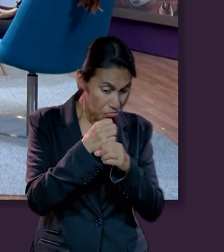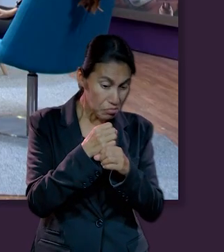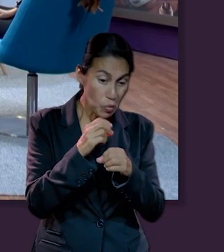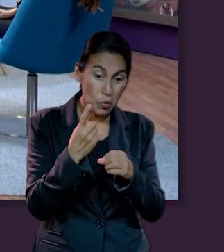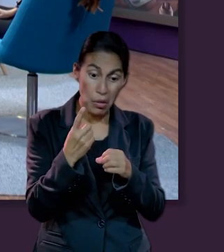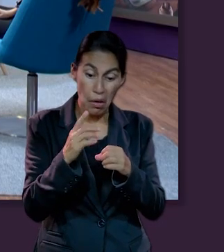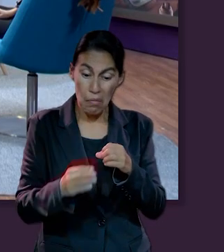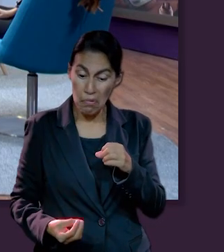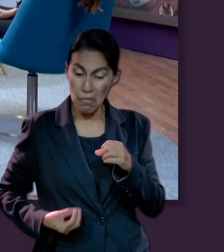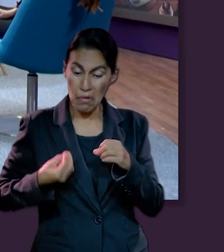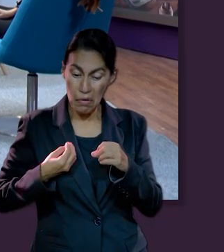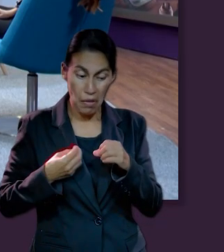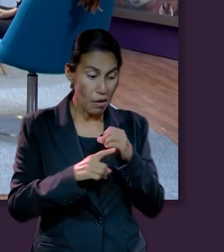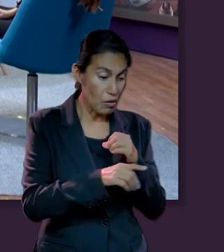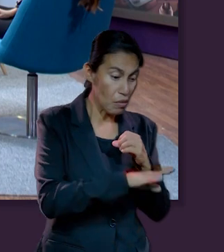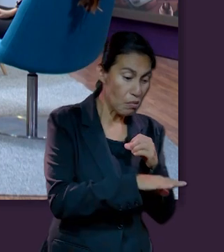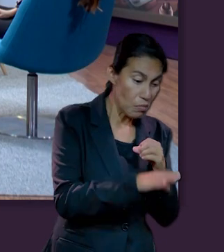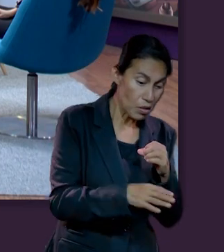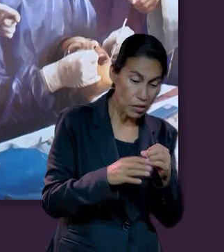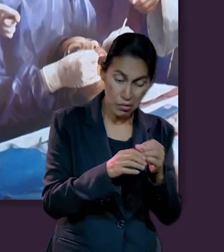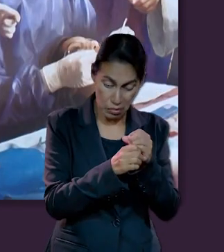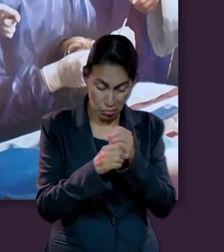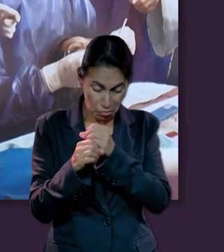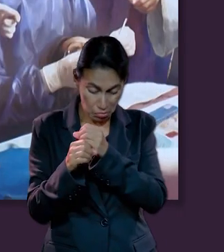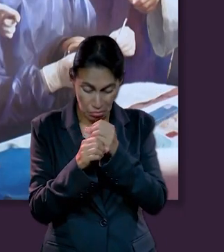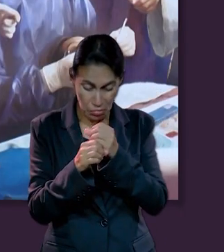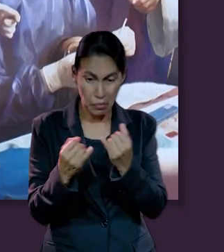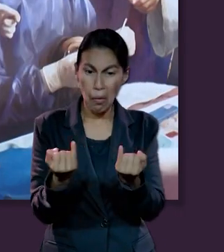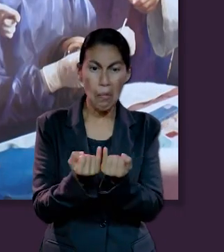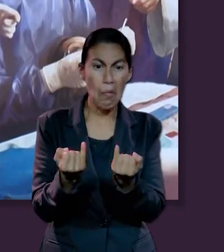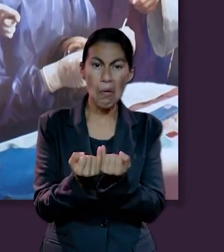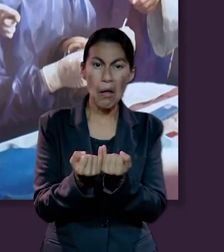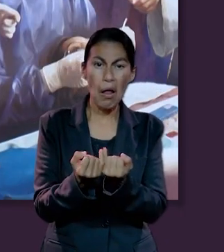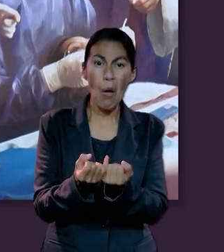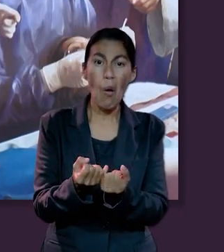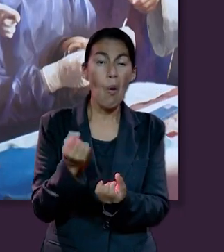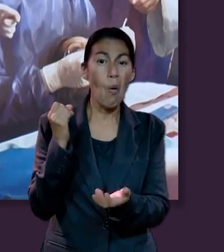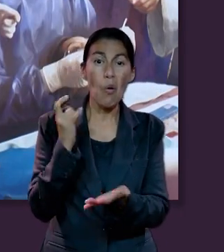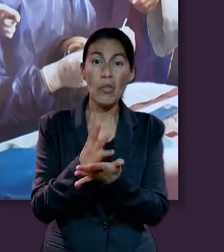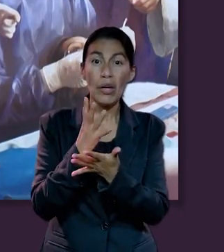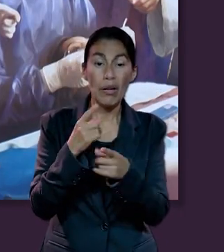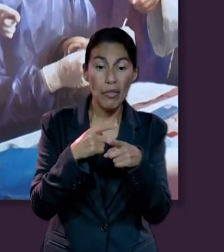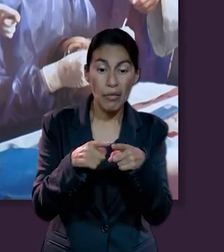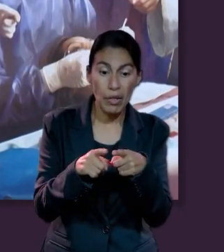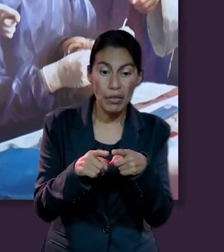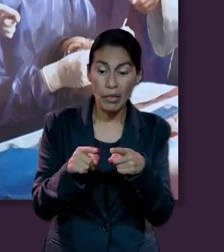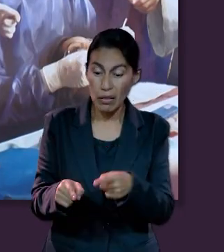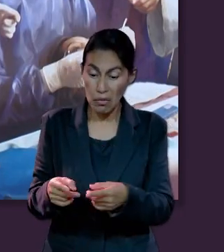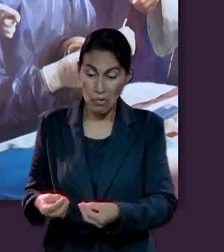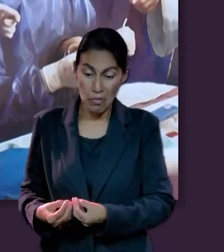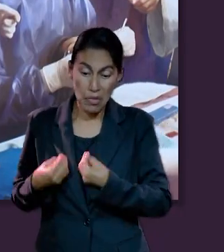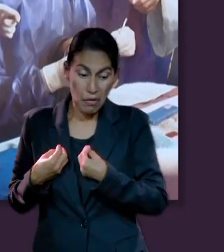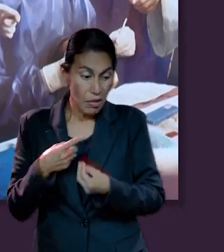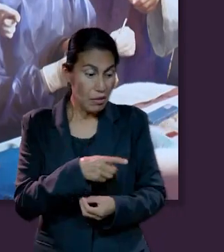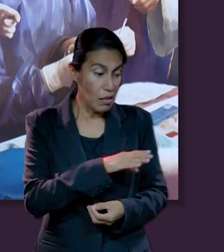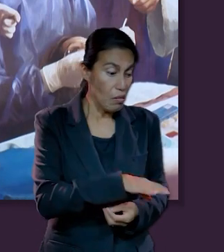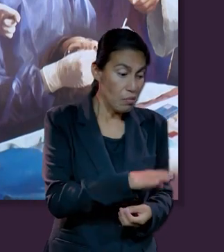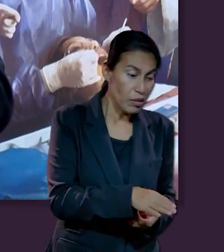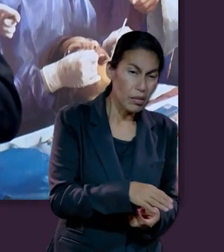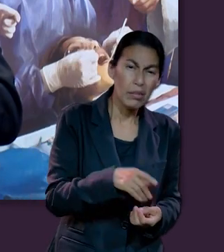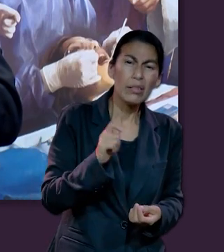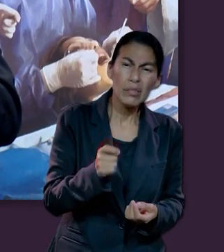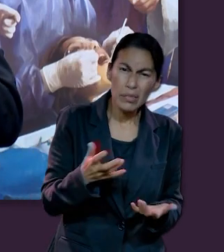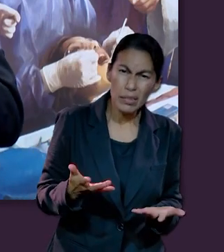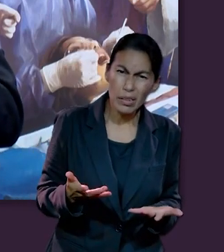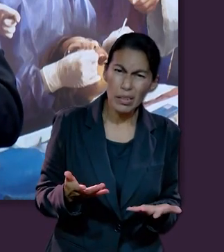hay ninguna diferencia, excepto que en una los procesos están activos y en la otra no. Pero no comprendemos